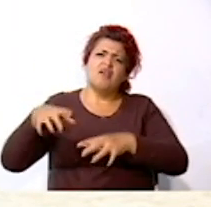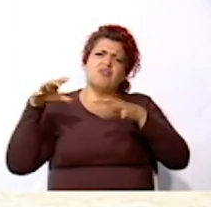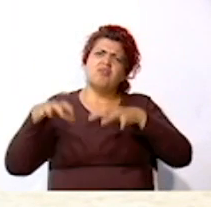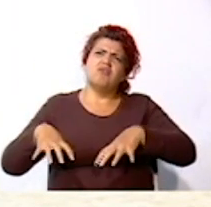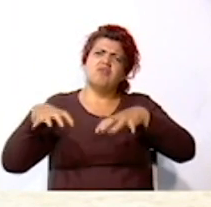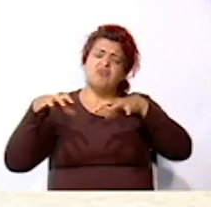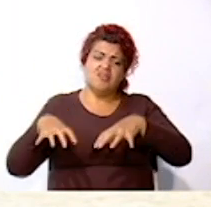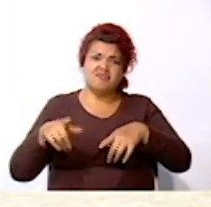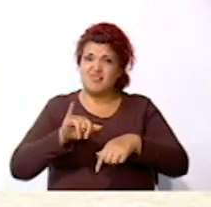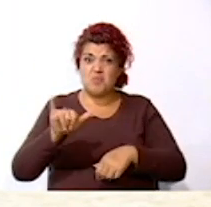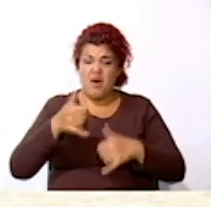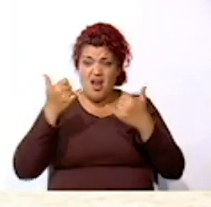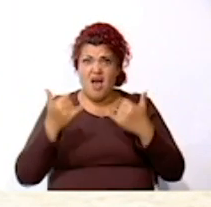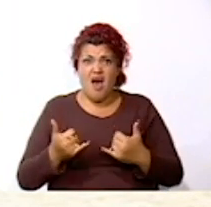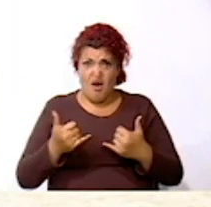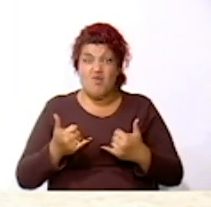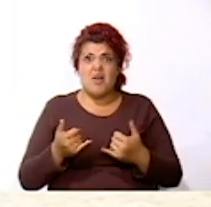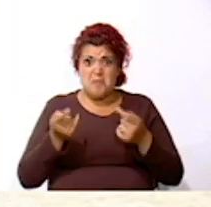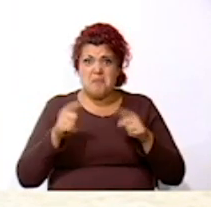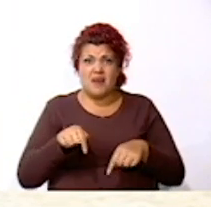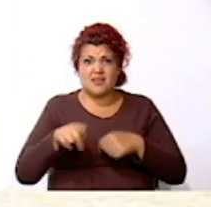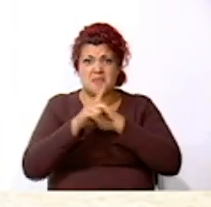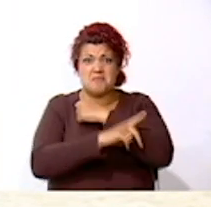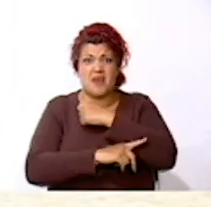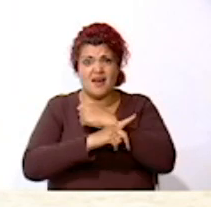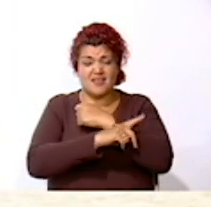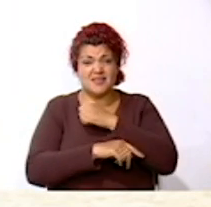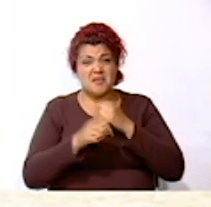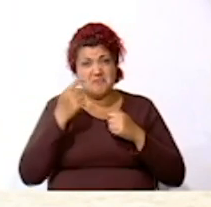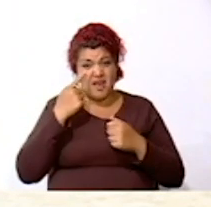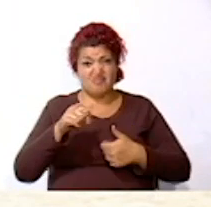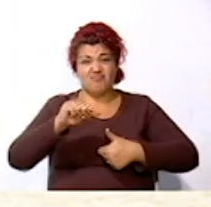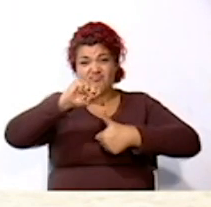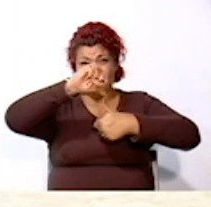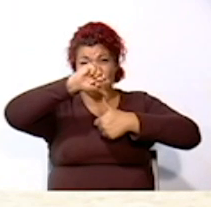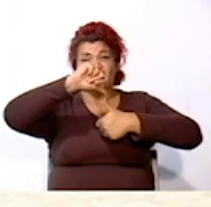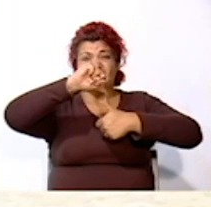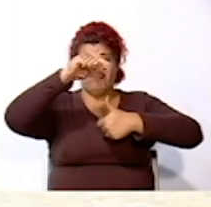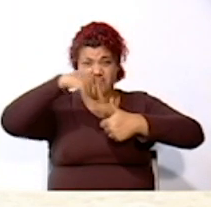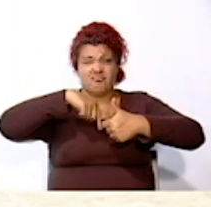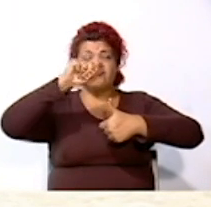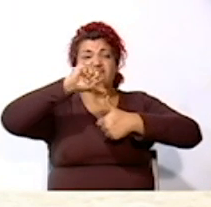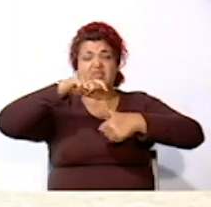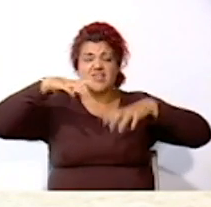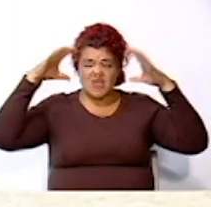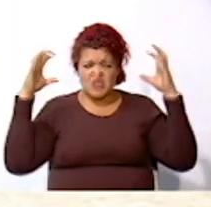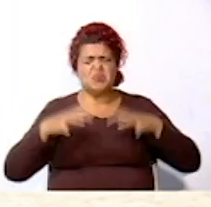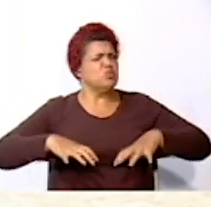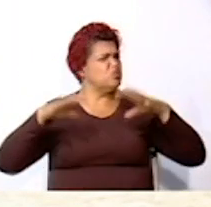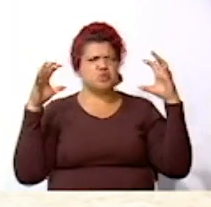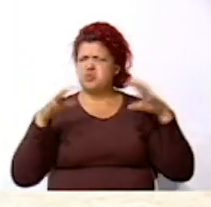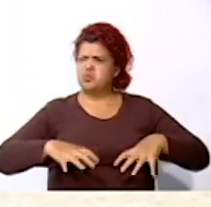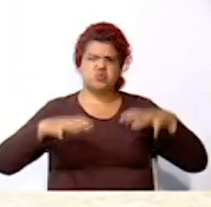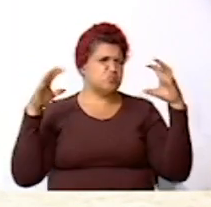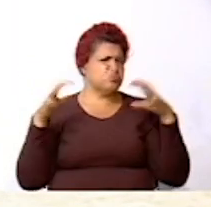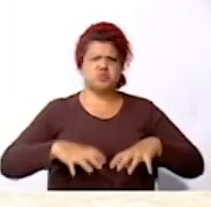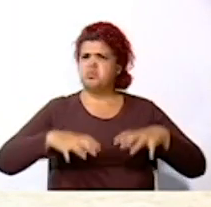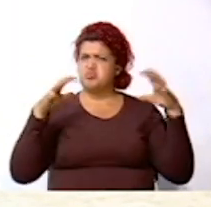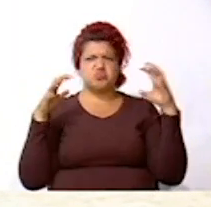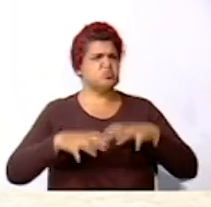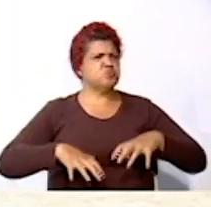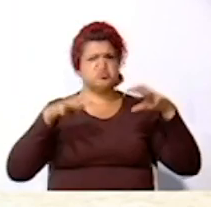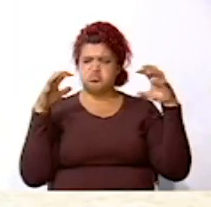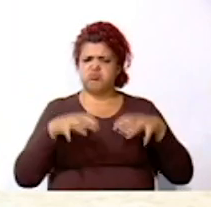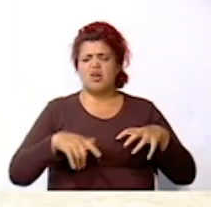actualmente en nuestro país Y en América Central que llueve demasiado y se